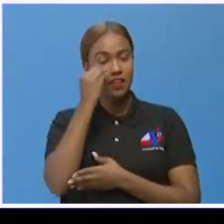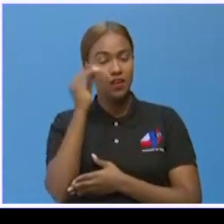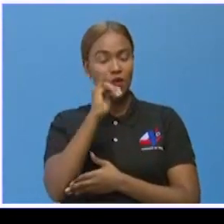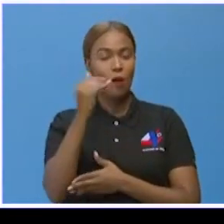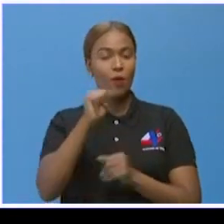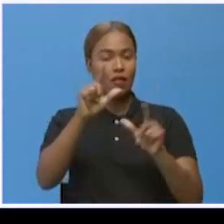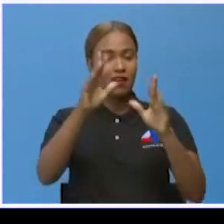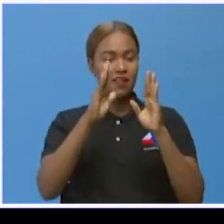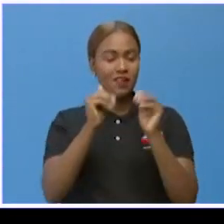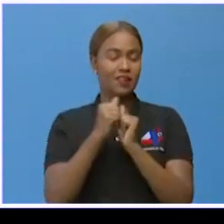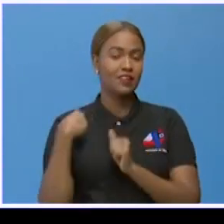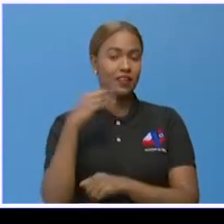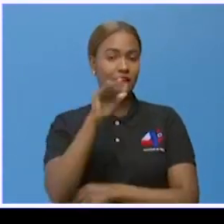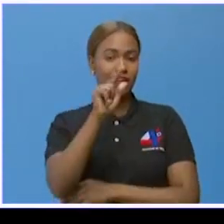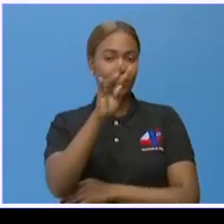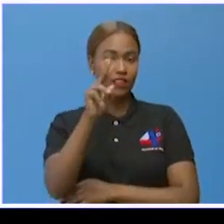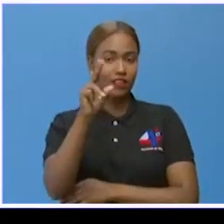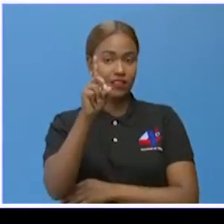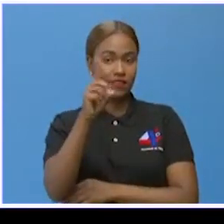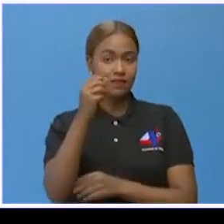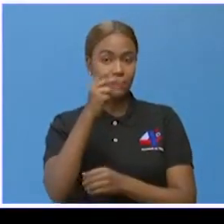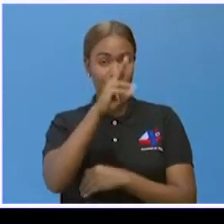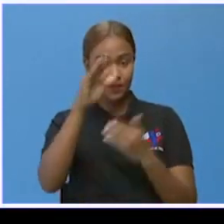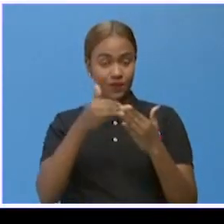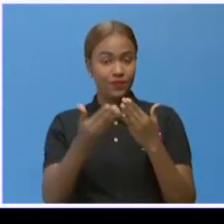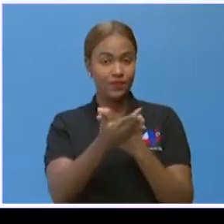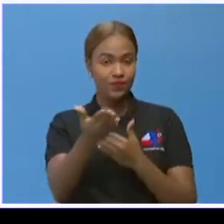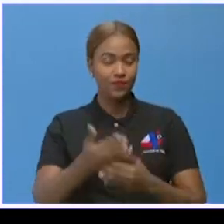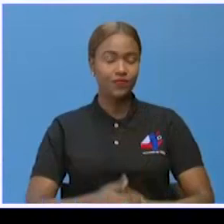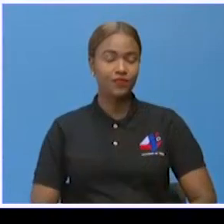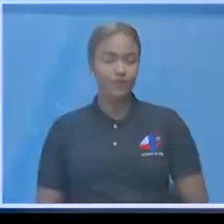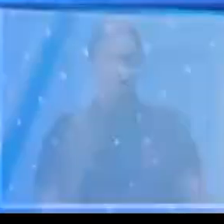programación en Canal 4RD, televisión de todos. Hasta entonces.